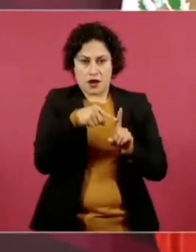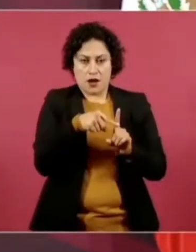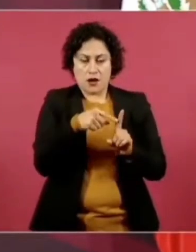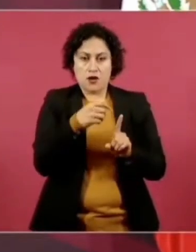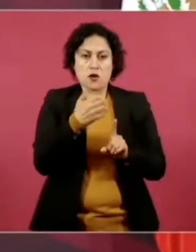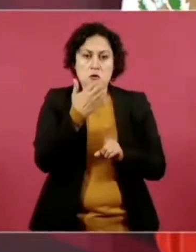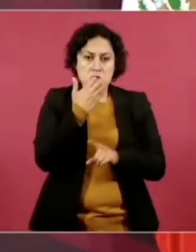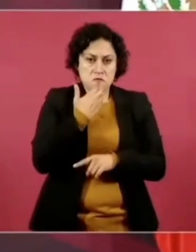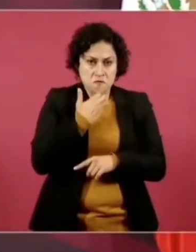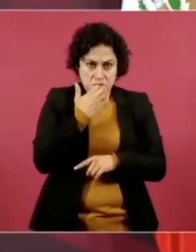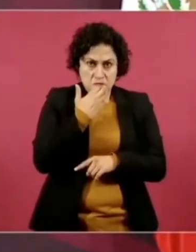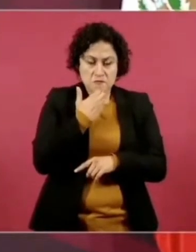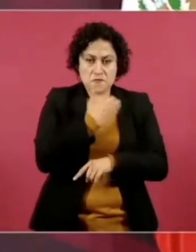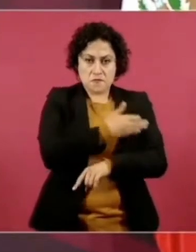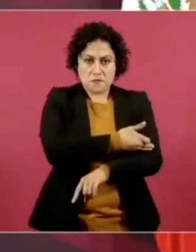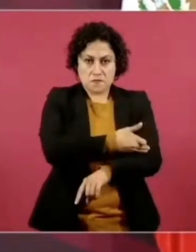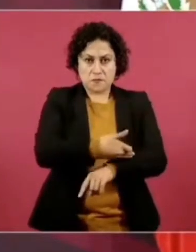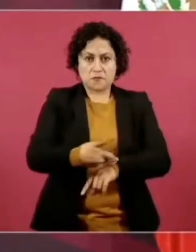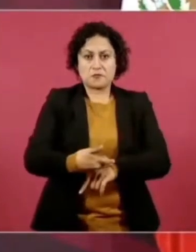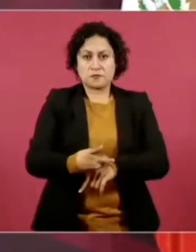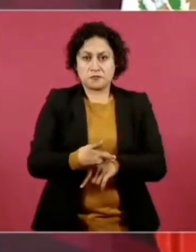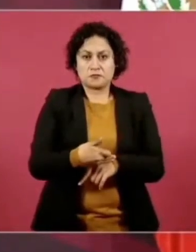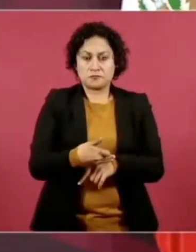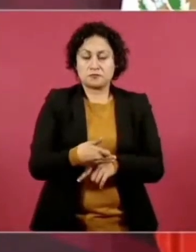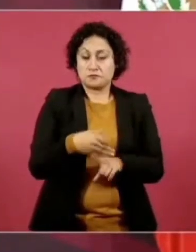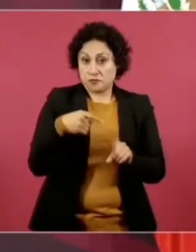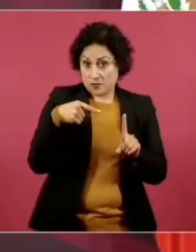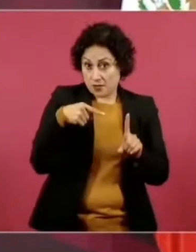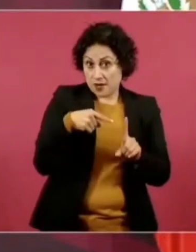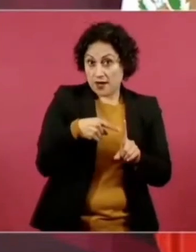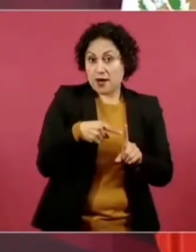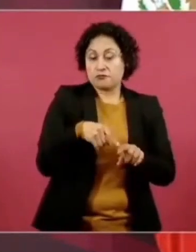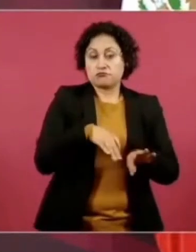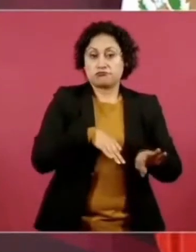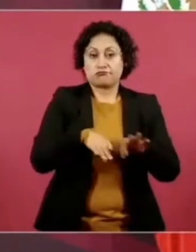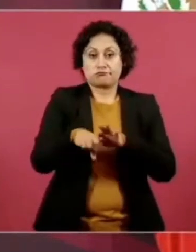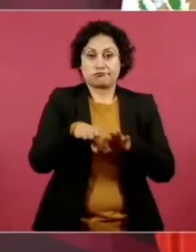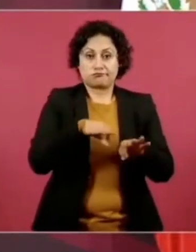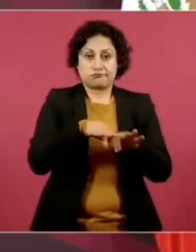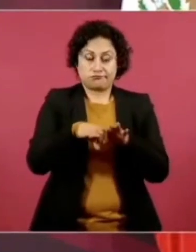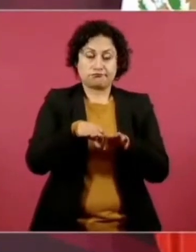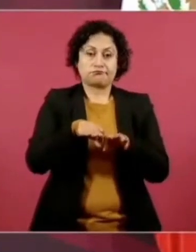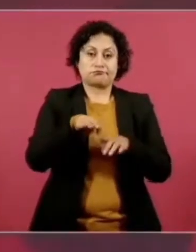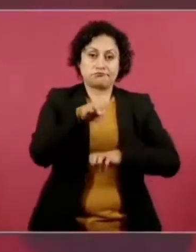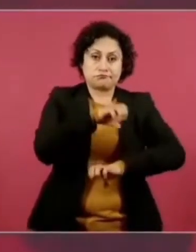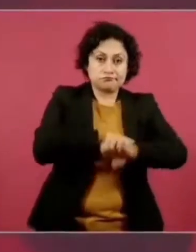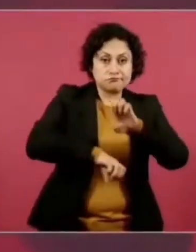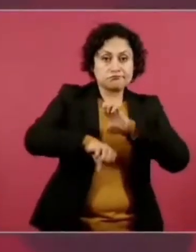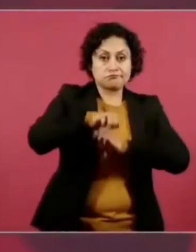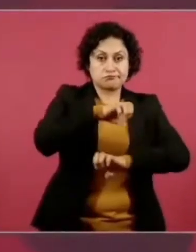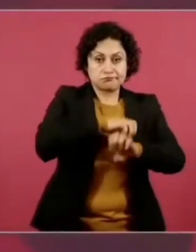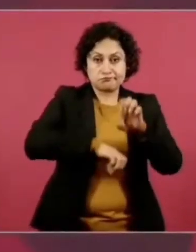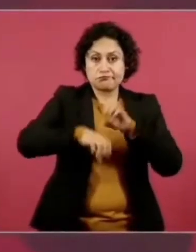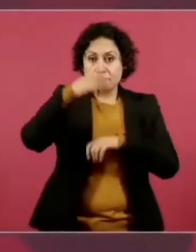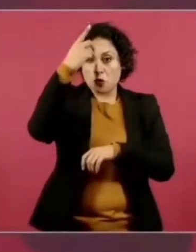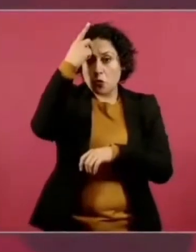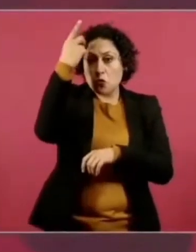constructor, empresario mobiliario